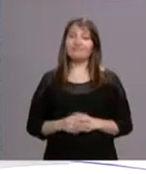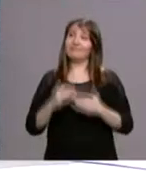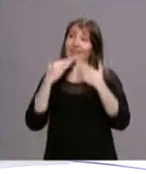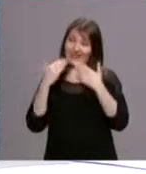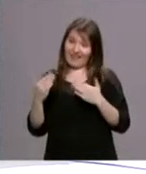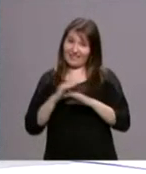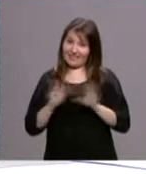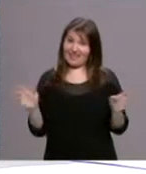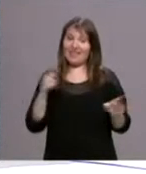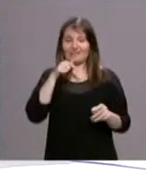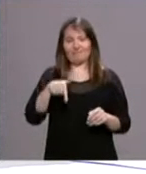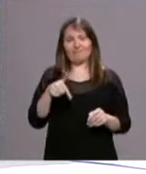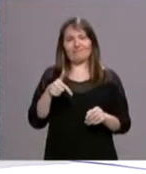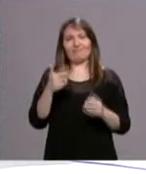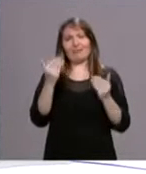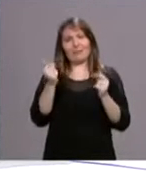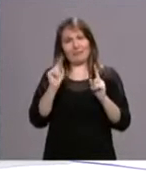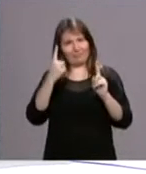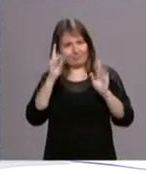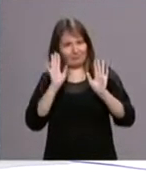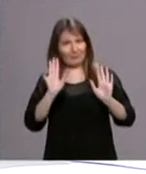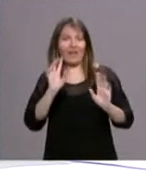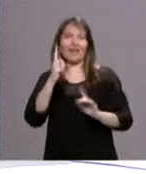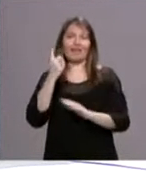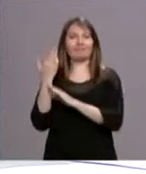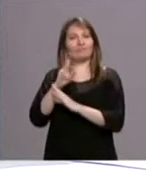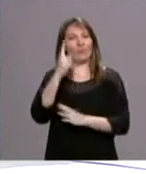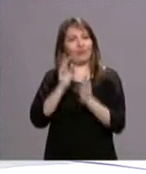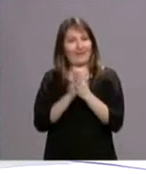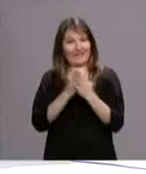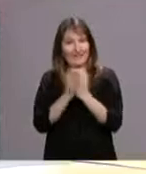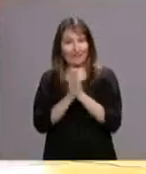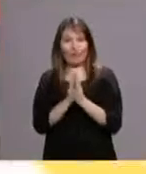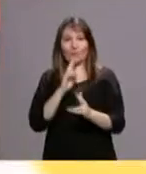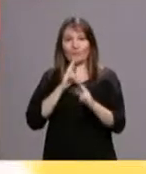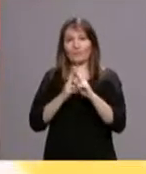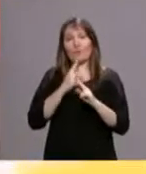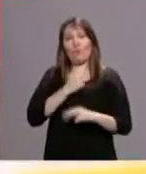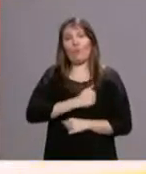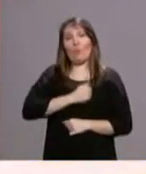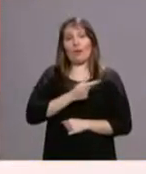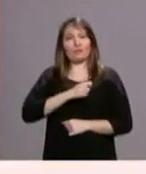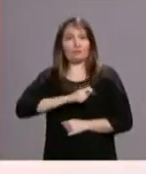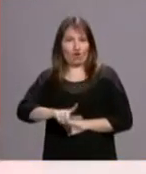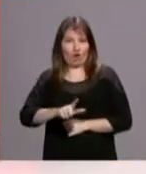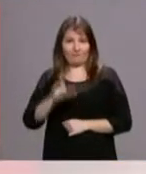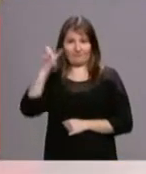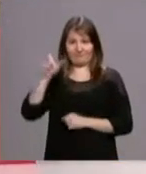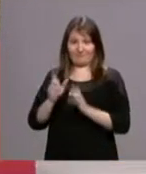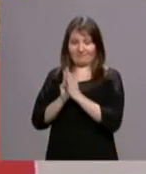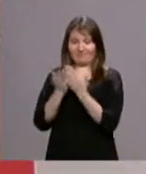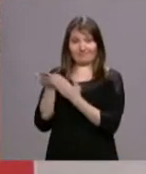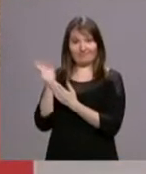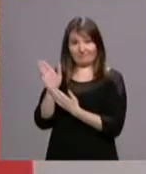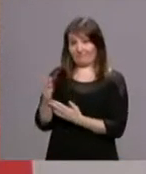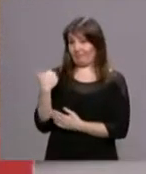No queremos despedirnos hoy sin presentarles un libro, un jubileo en español de Sergi Rodríguez y que acaba de